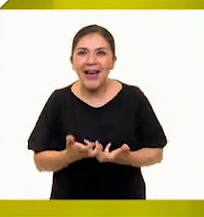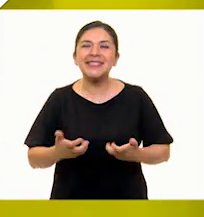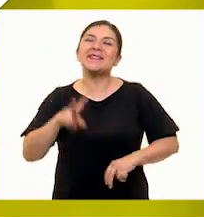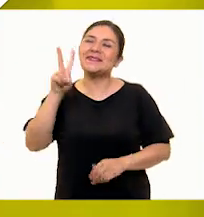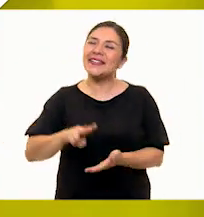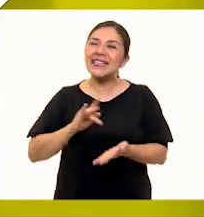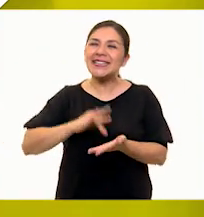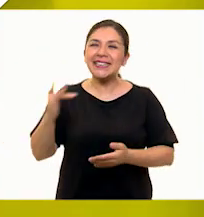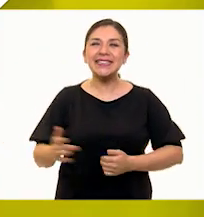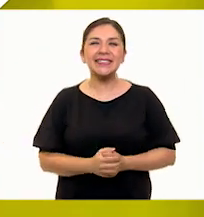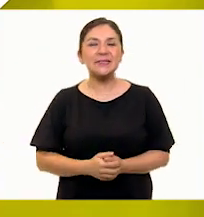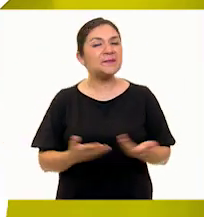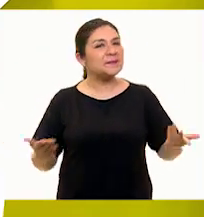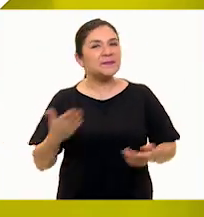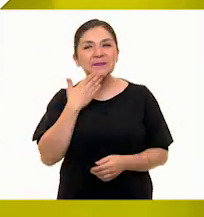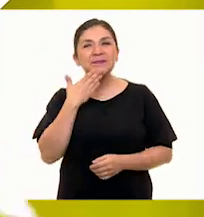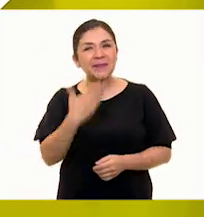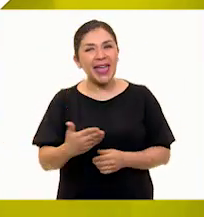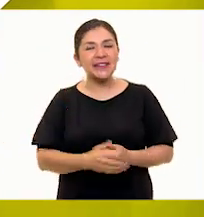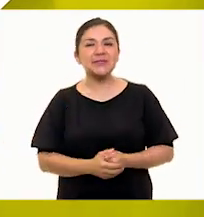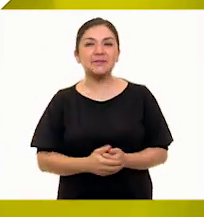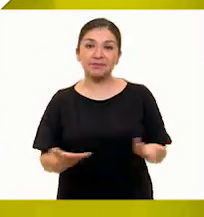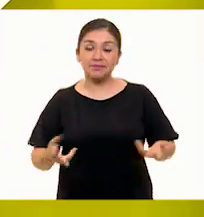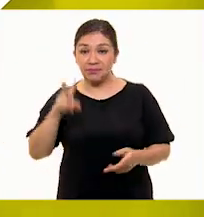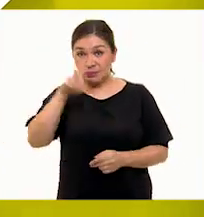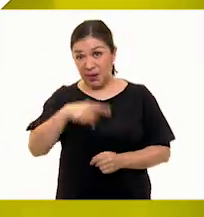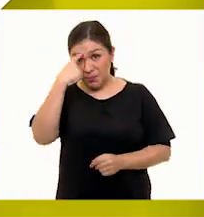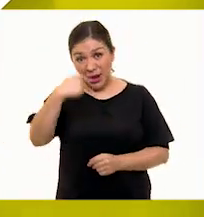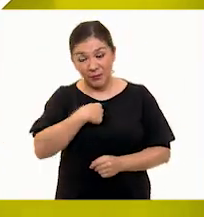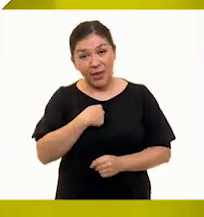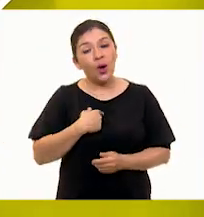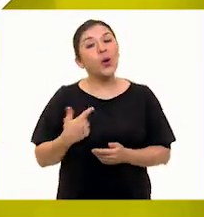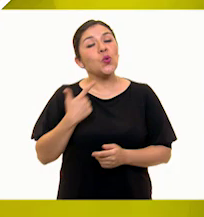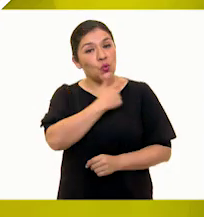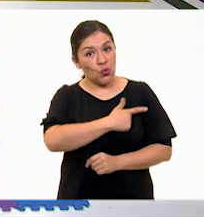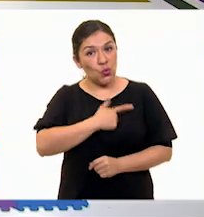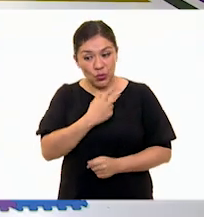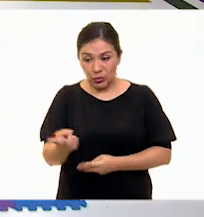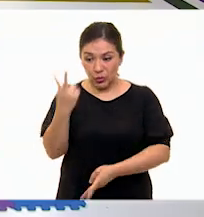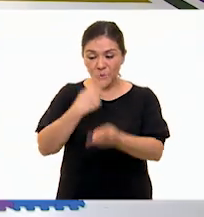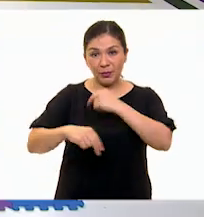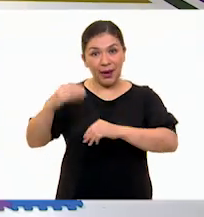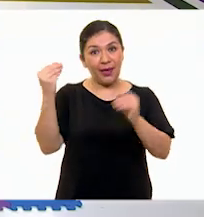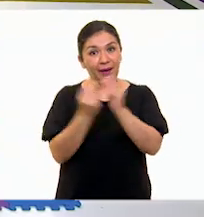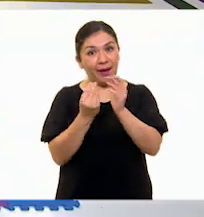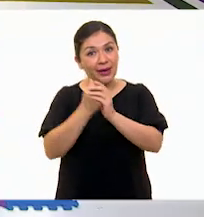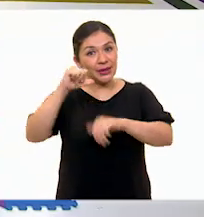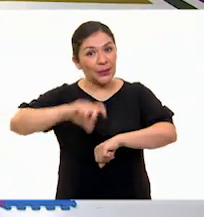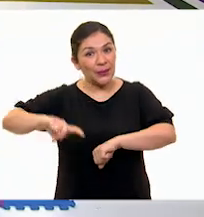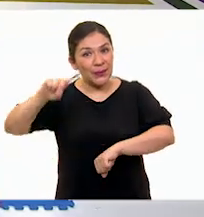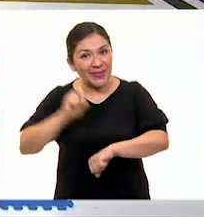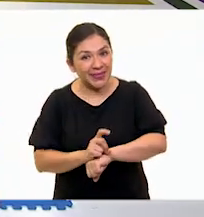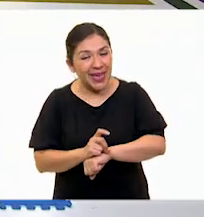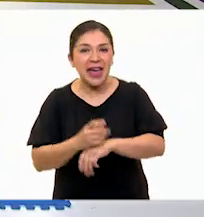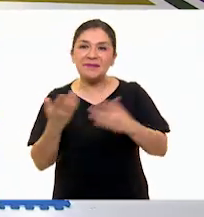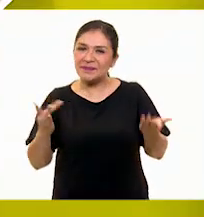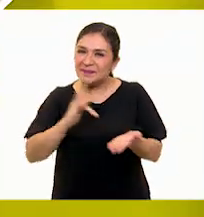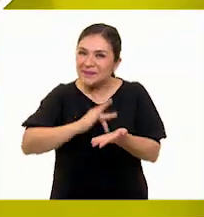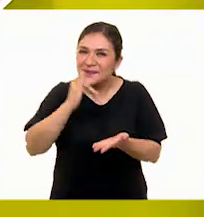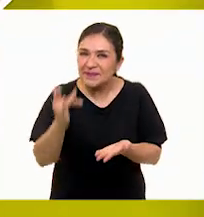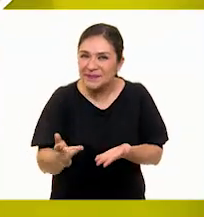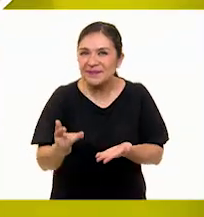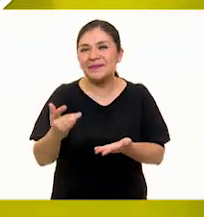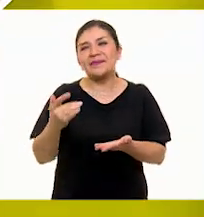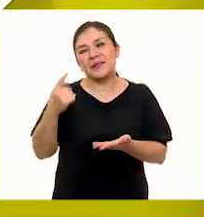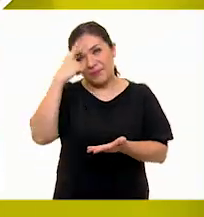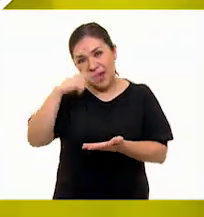gracias. Muy bien, Galo Escultor, pues, ha sido para nosotros un gusto tenerte en nuestra clase. Gracias. Muchísimas gracias